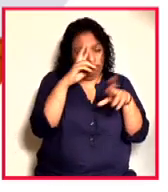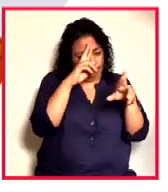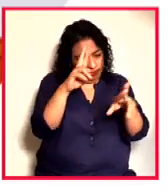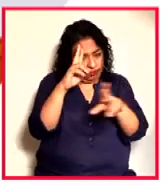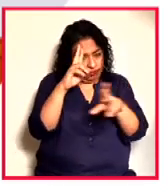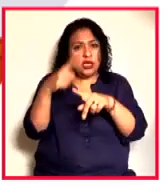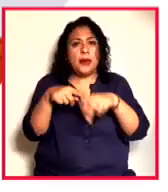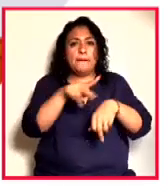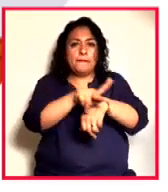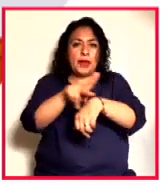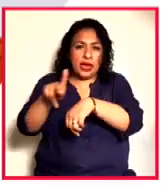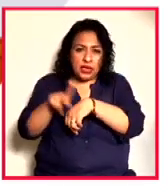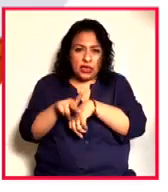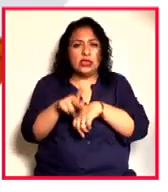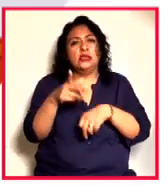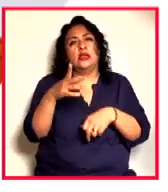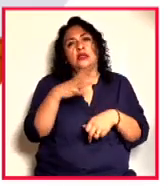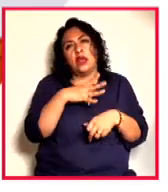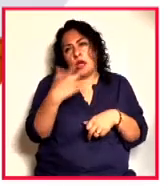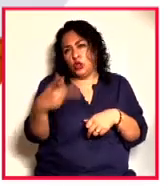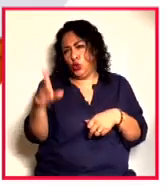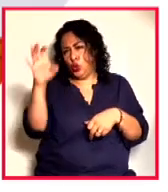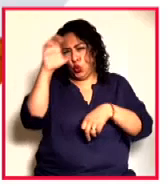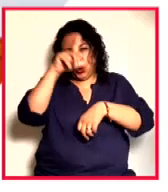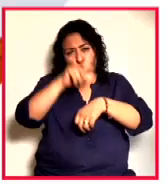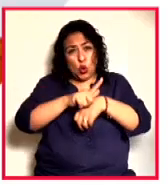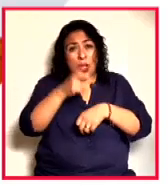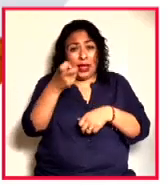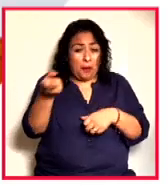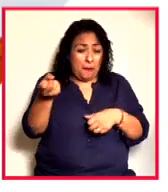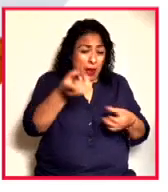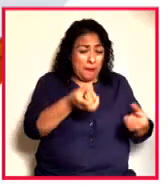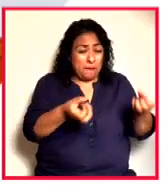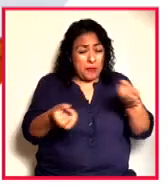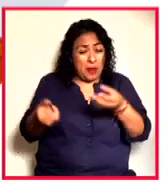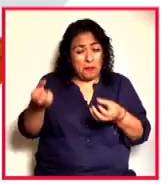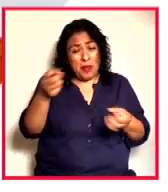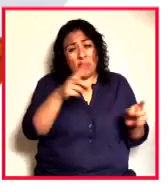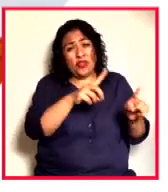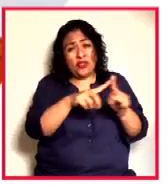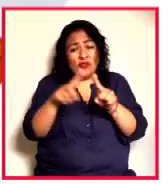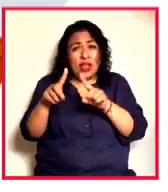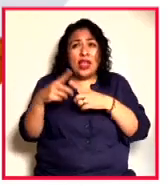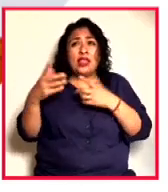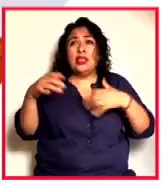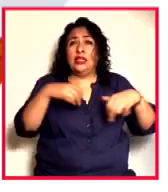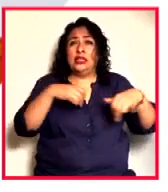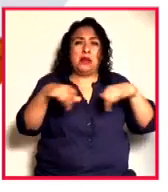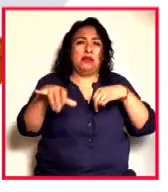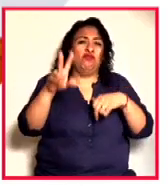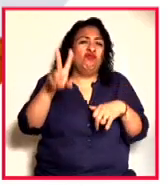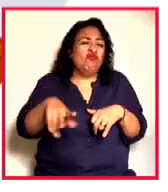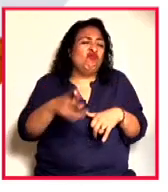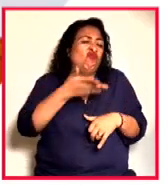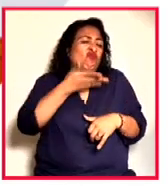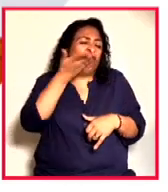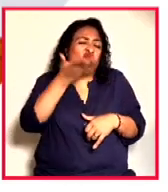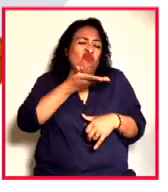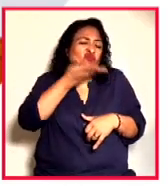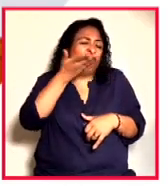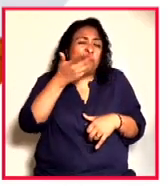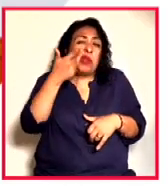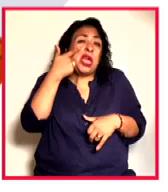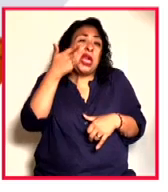naciones, a partir de su cultura, construye diferentes mapas que normalmente se